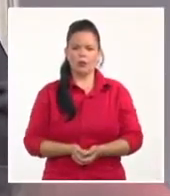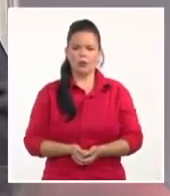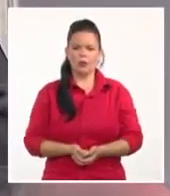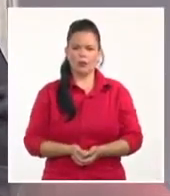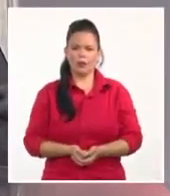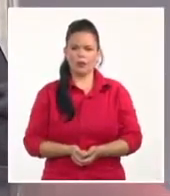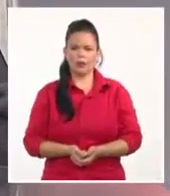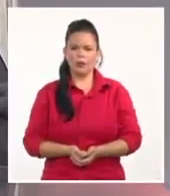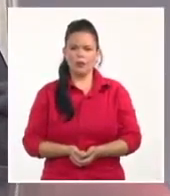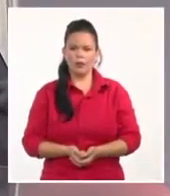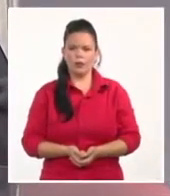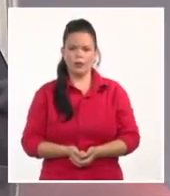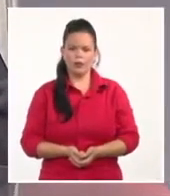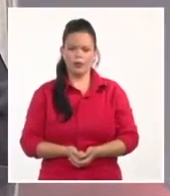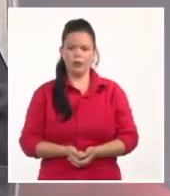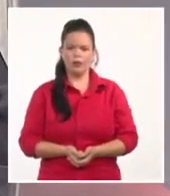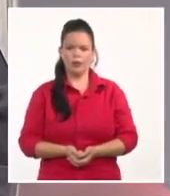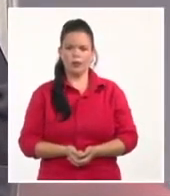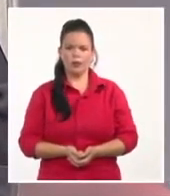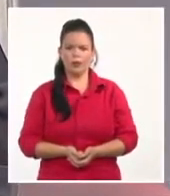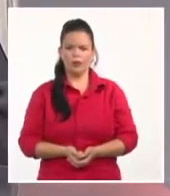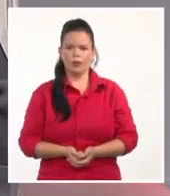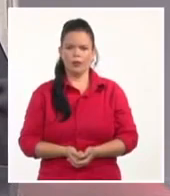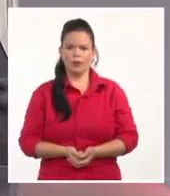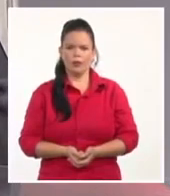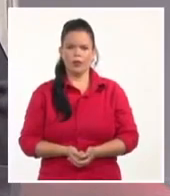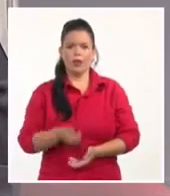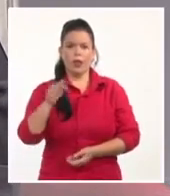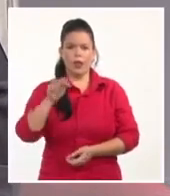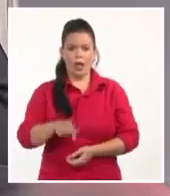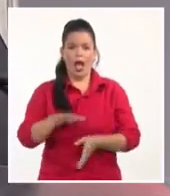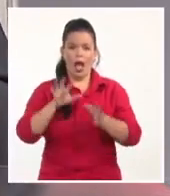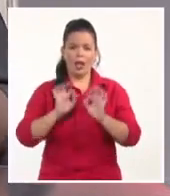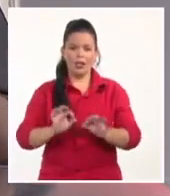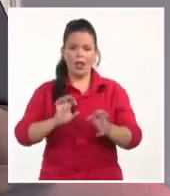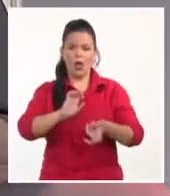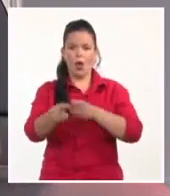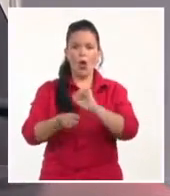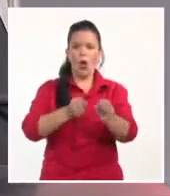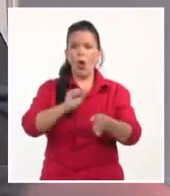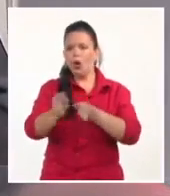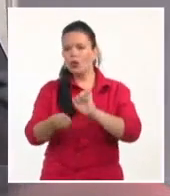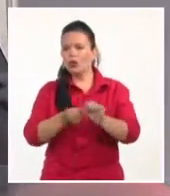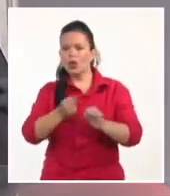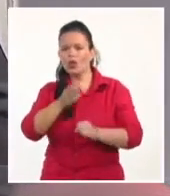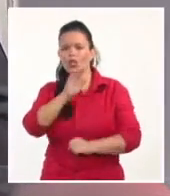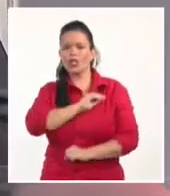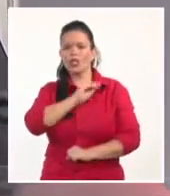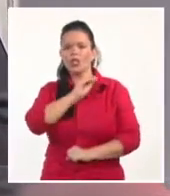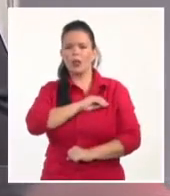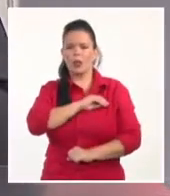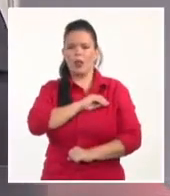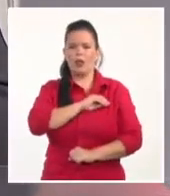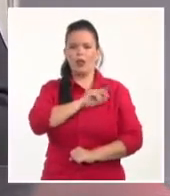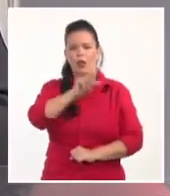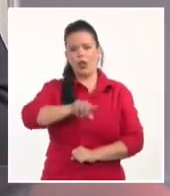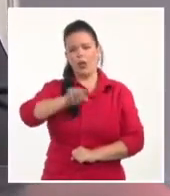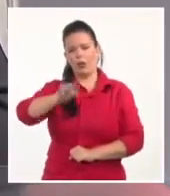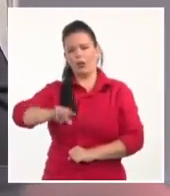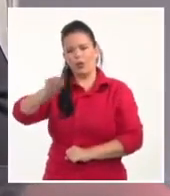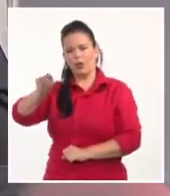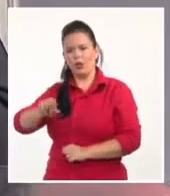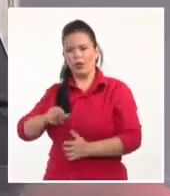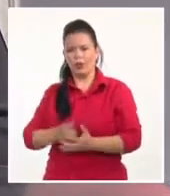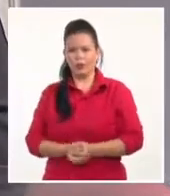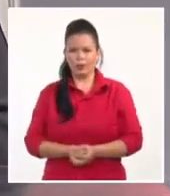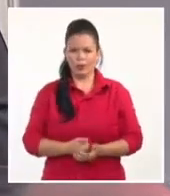reacción emocional en quienes la padecen. Que es lo que se maneja en estas redes. Exactamente. Y entonces, a partir de ahí, lo que hemos estado viendo es toda